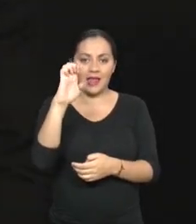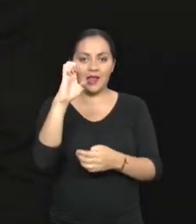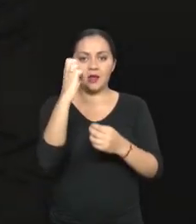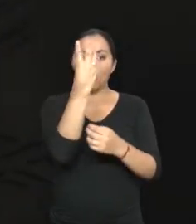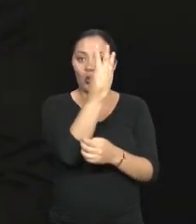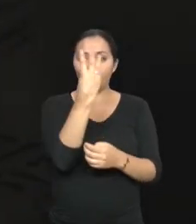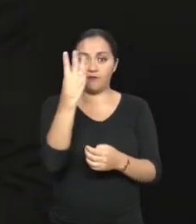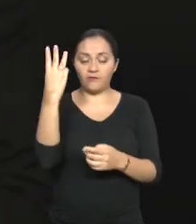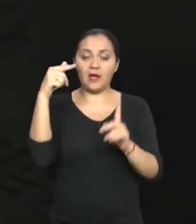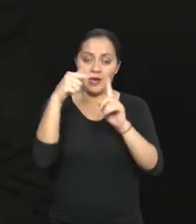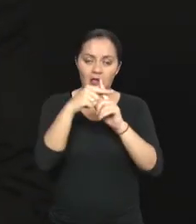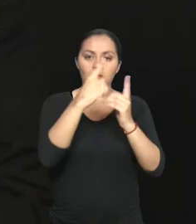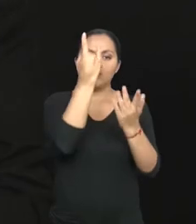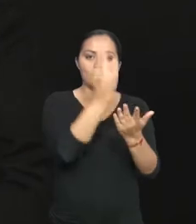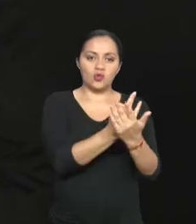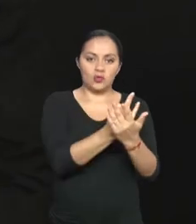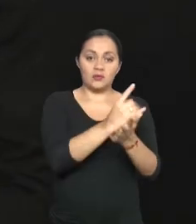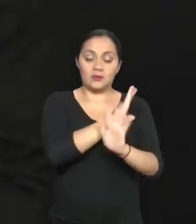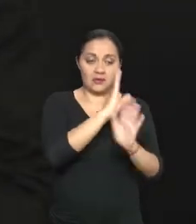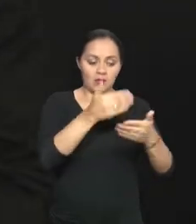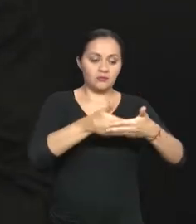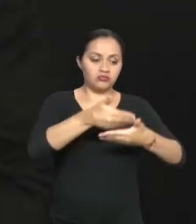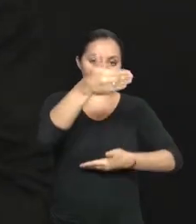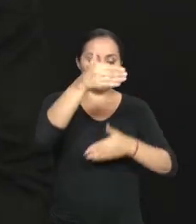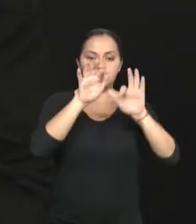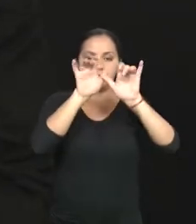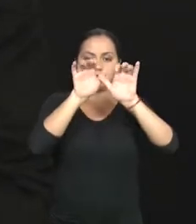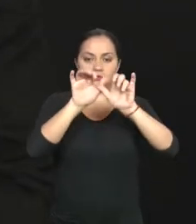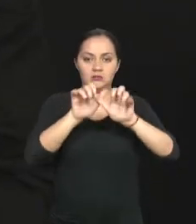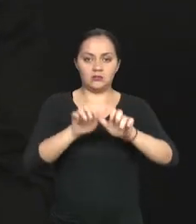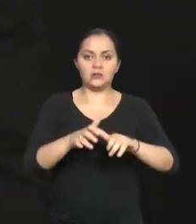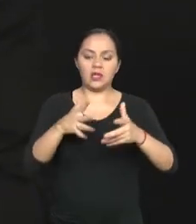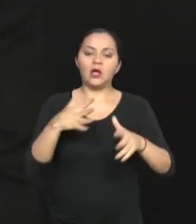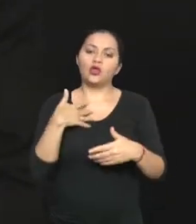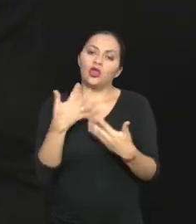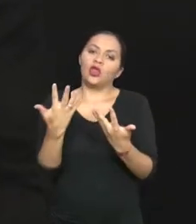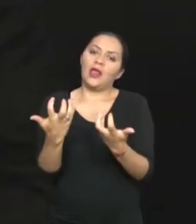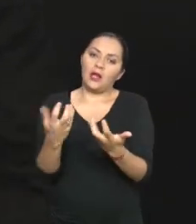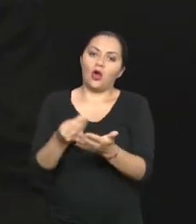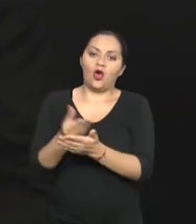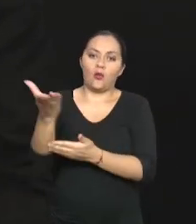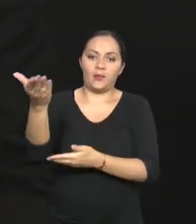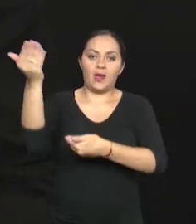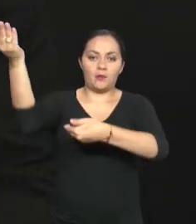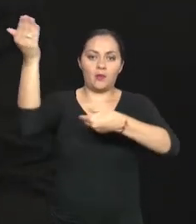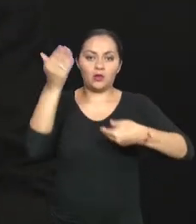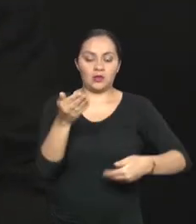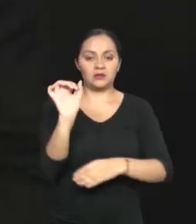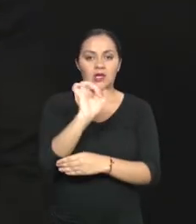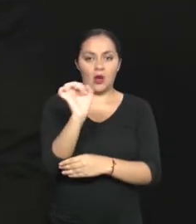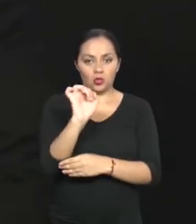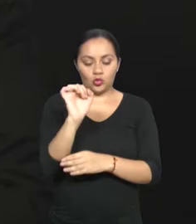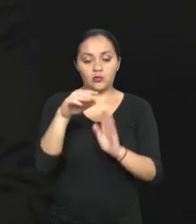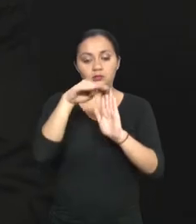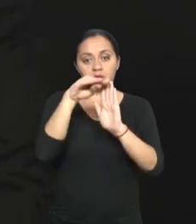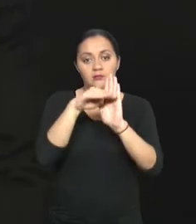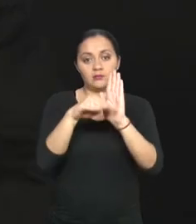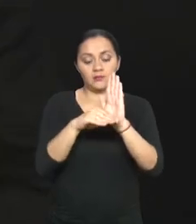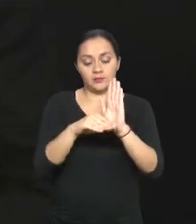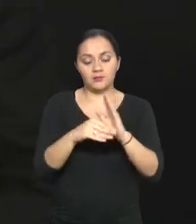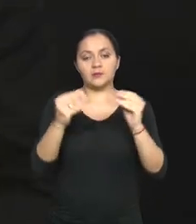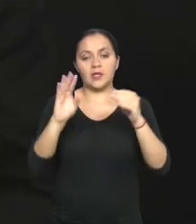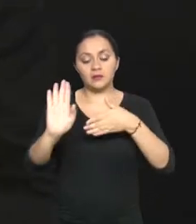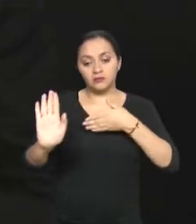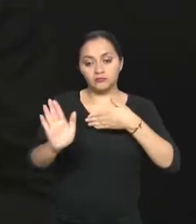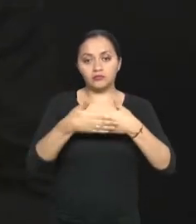quieren atribuirse este beneficio de exoneración de tributos e indicar obviamente su condición e indicar que sea adjunto un